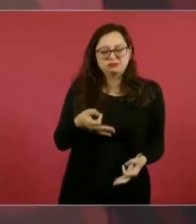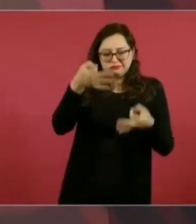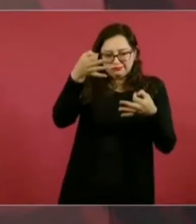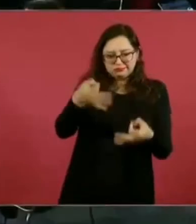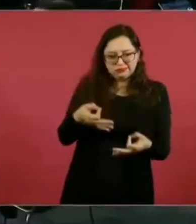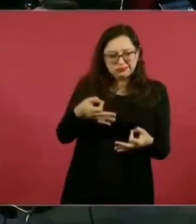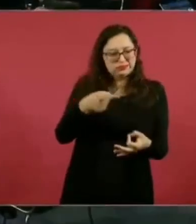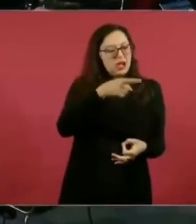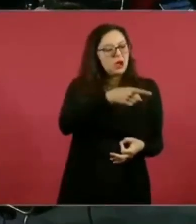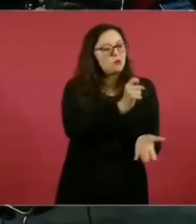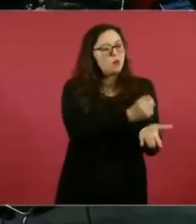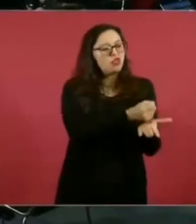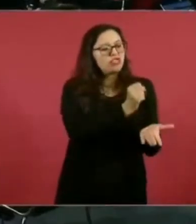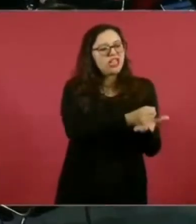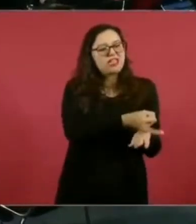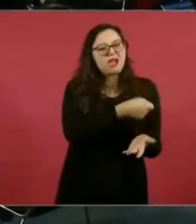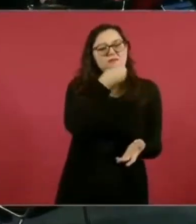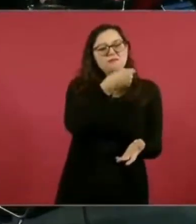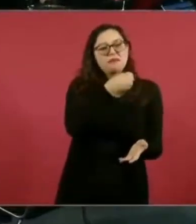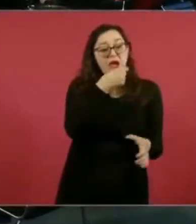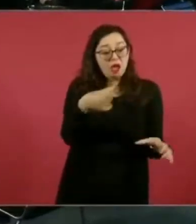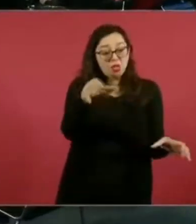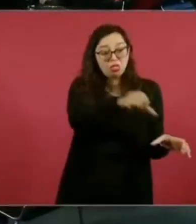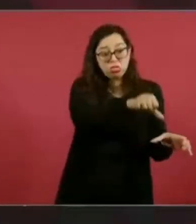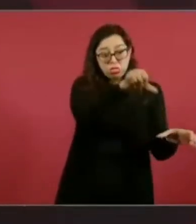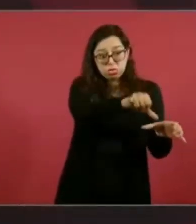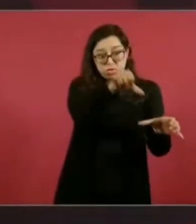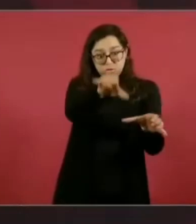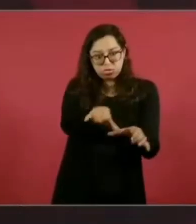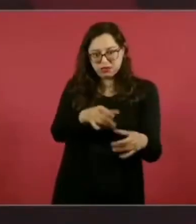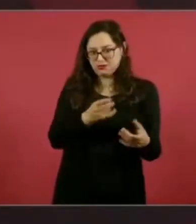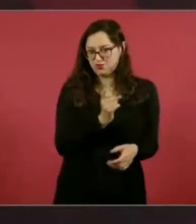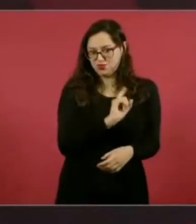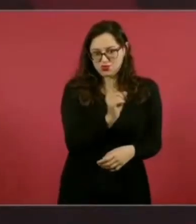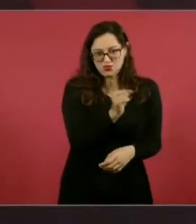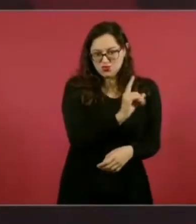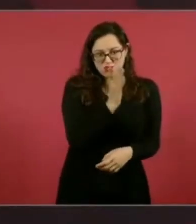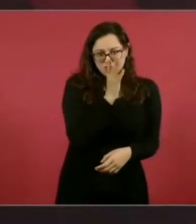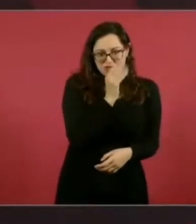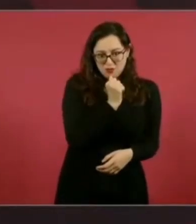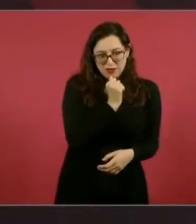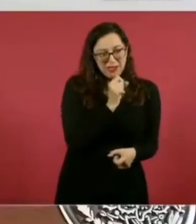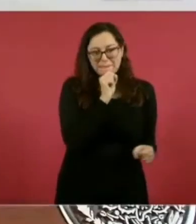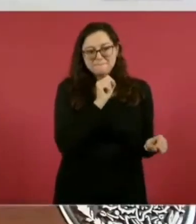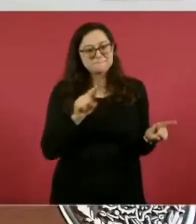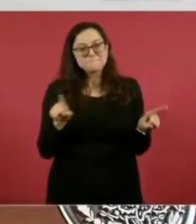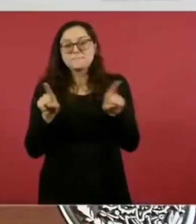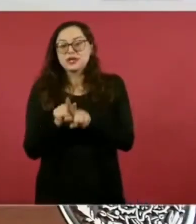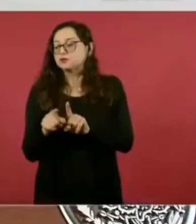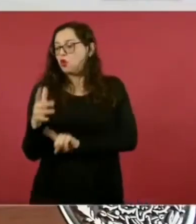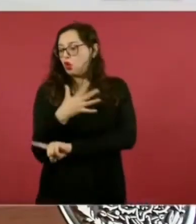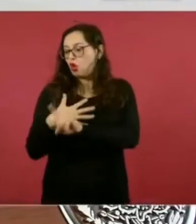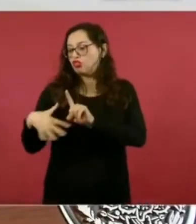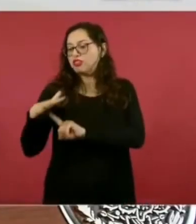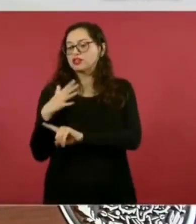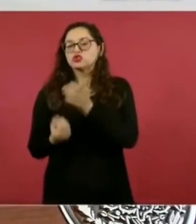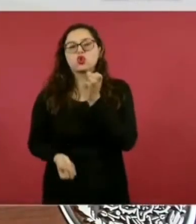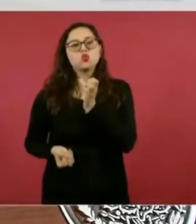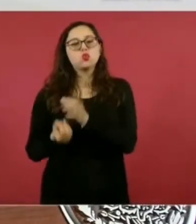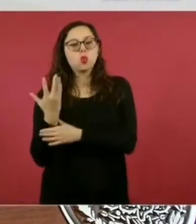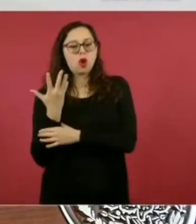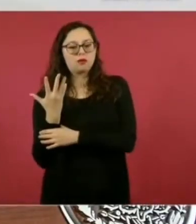que entiendan que este es un país